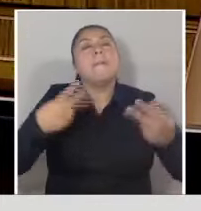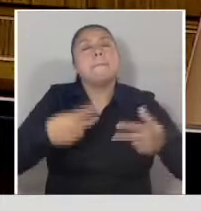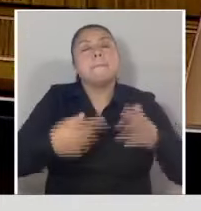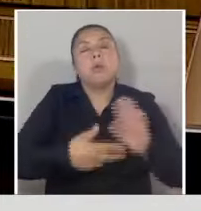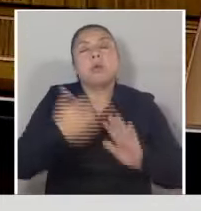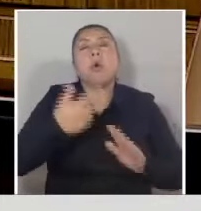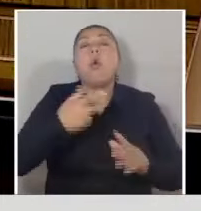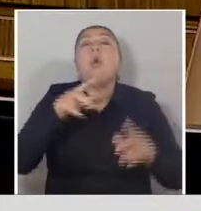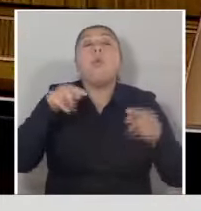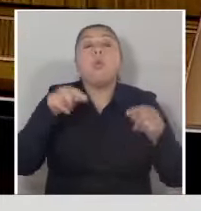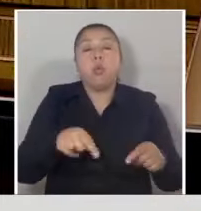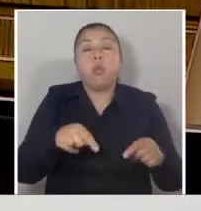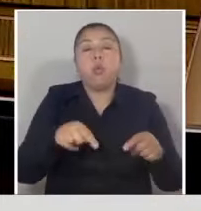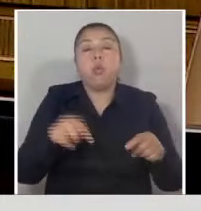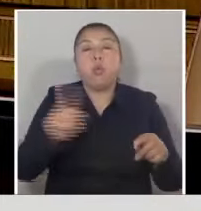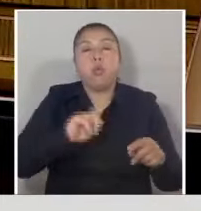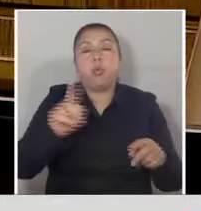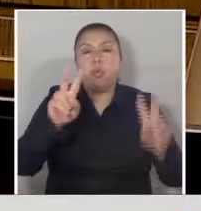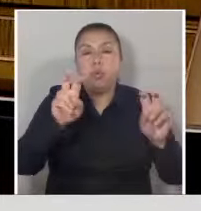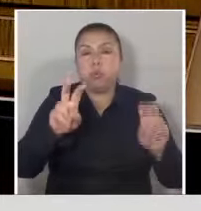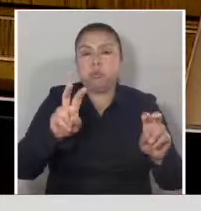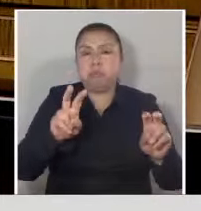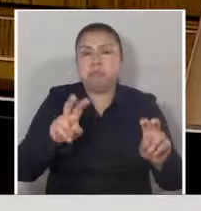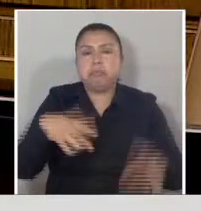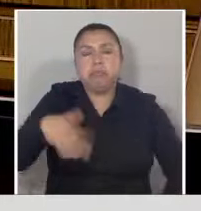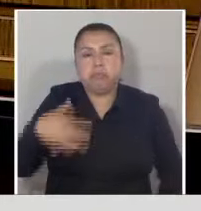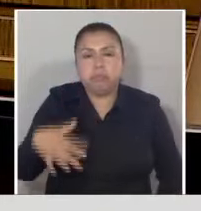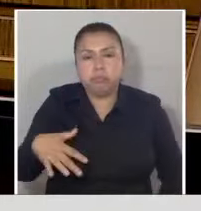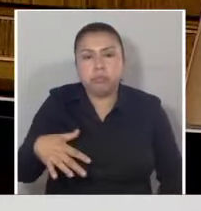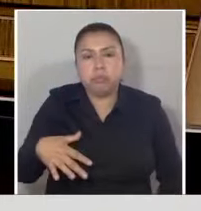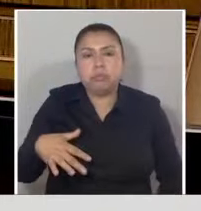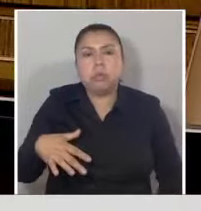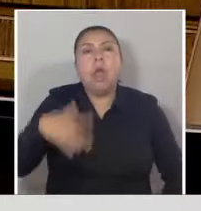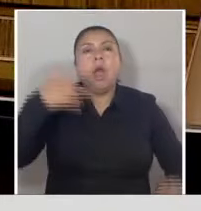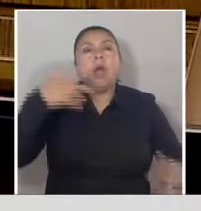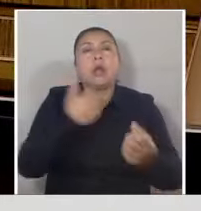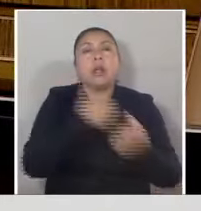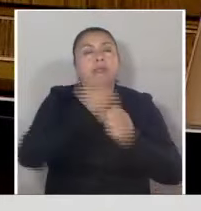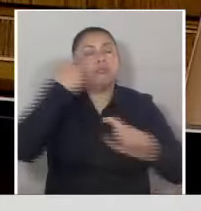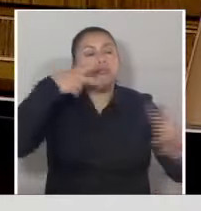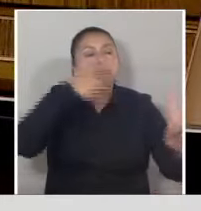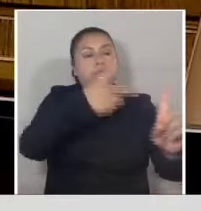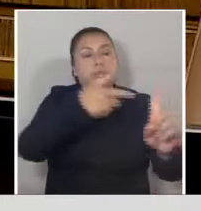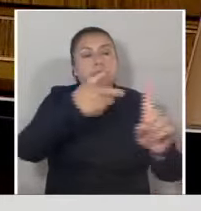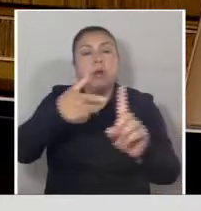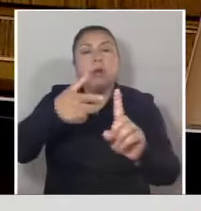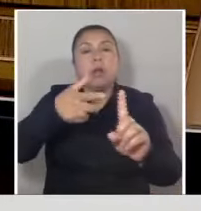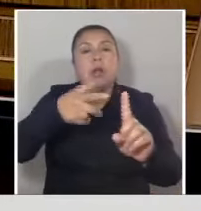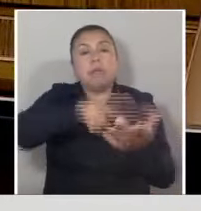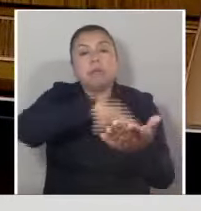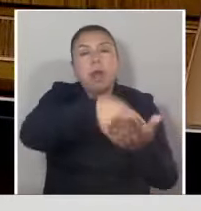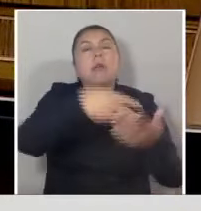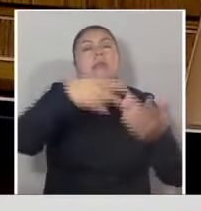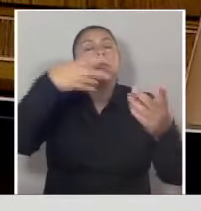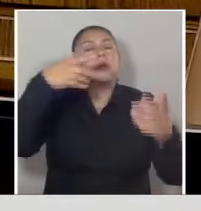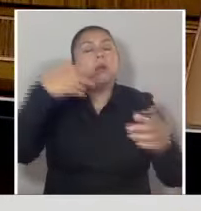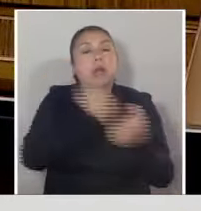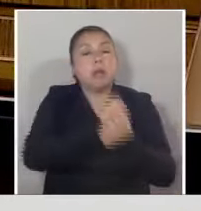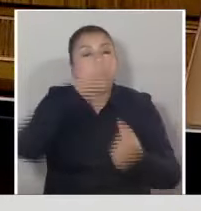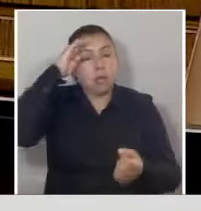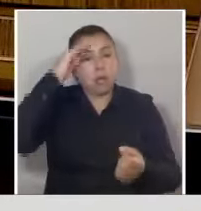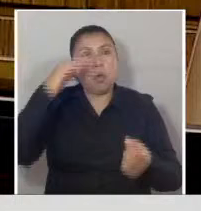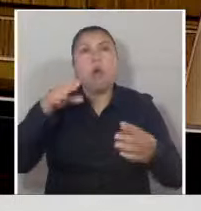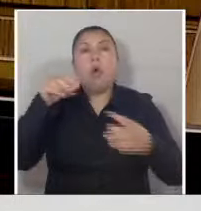Me parece que esto no es un tema menor. Cuando vemos que matan policías, que matan a carabineros, que hoy día discutimos un proyecto para proteger a los gendarmes y sus